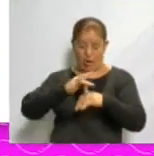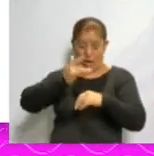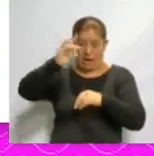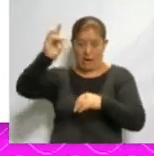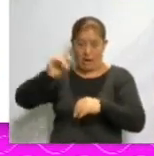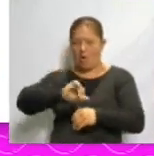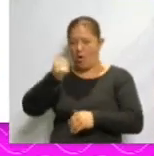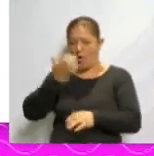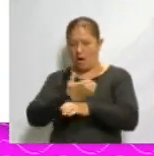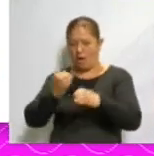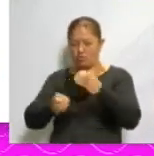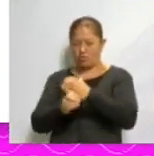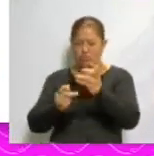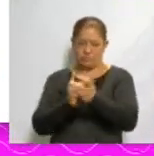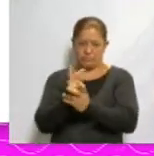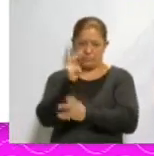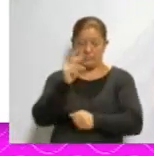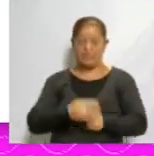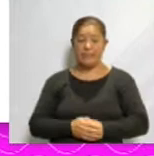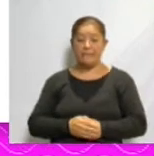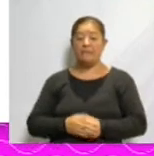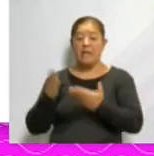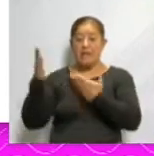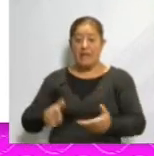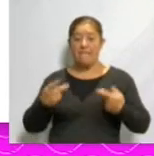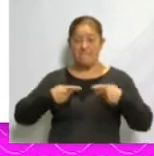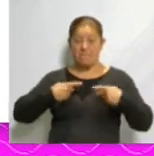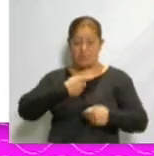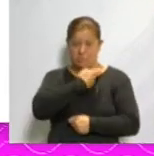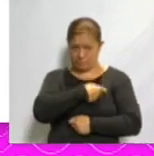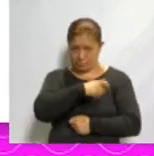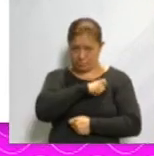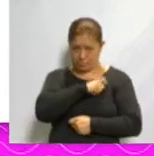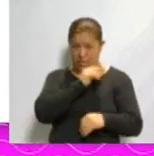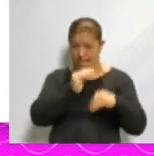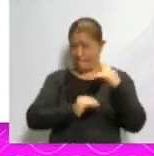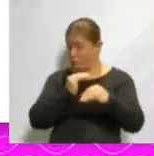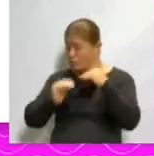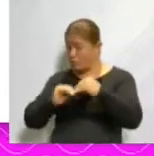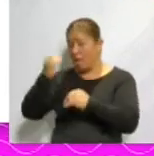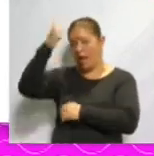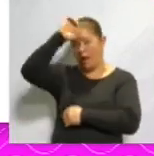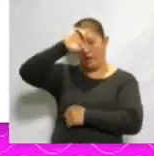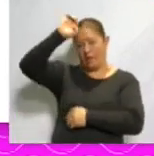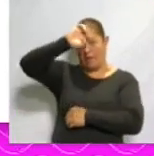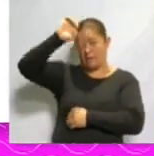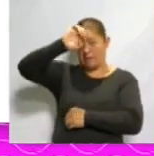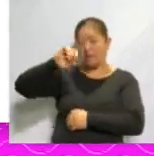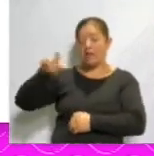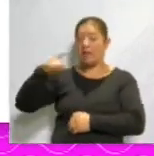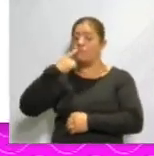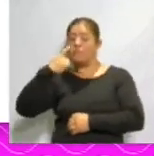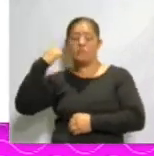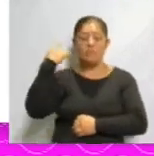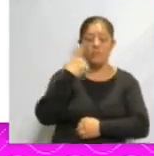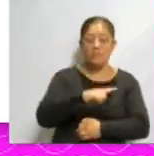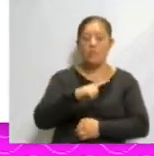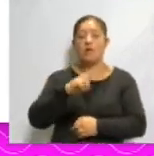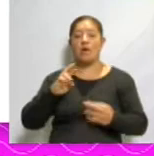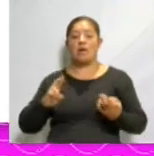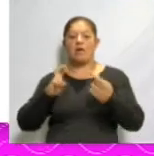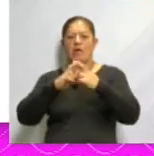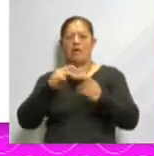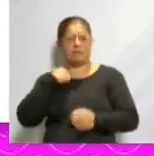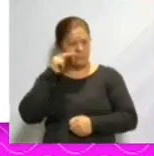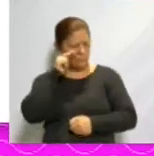otros productos vegetales. Con la llegada de los españoles y el proceso de la evangelización, las órdenes religiosas notaron la